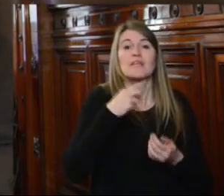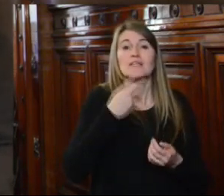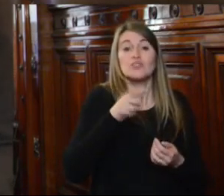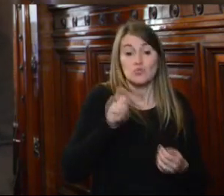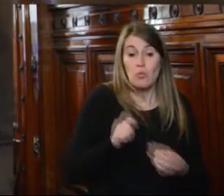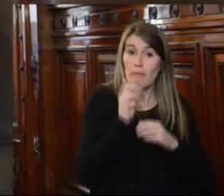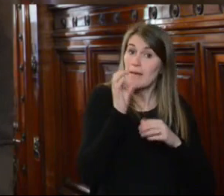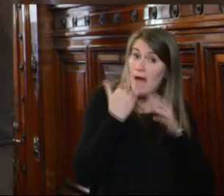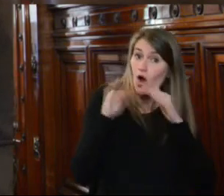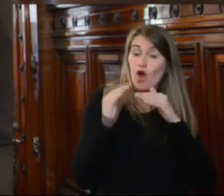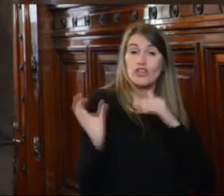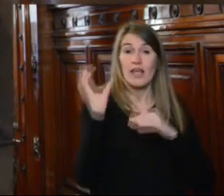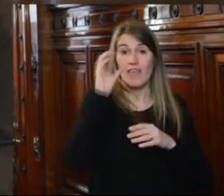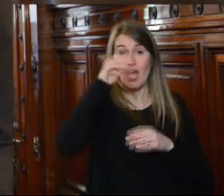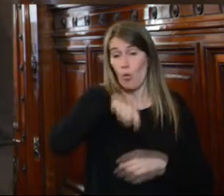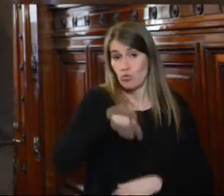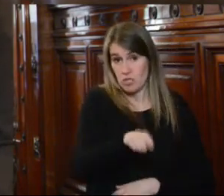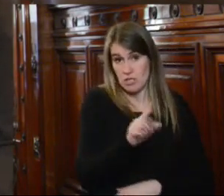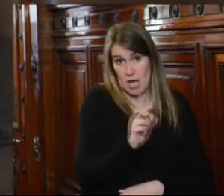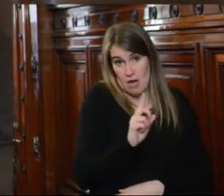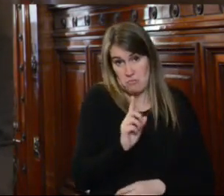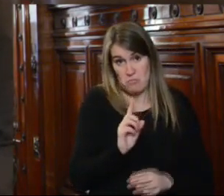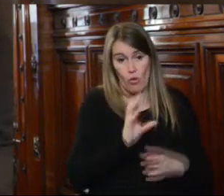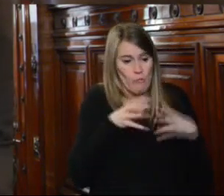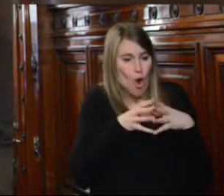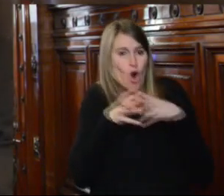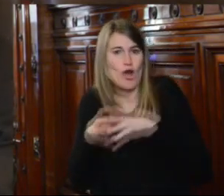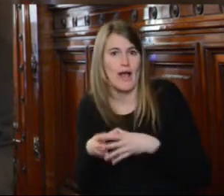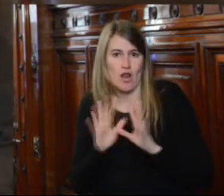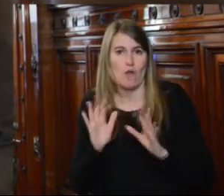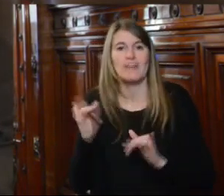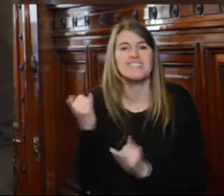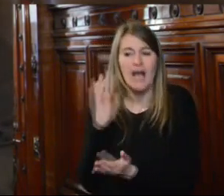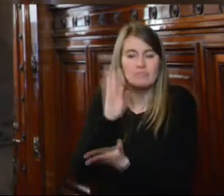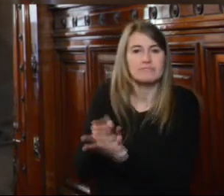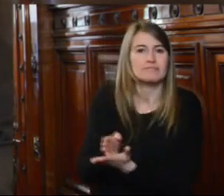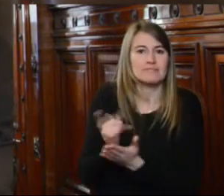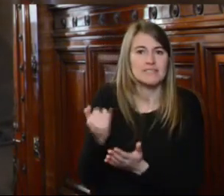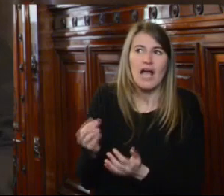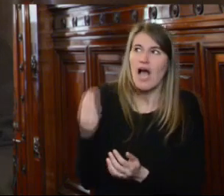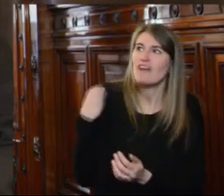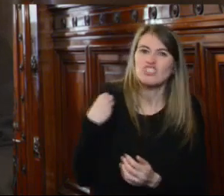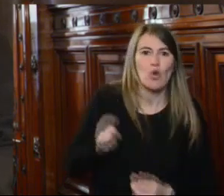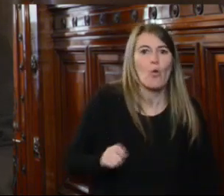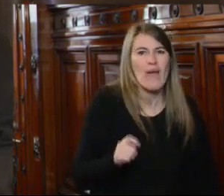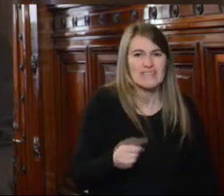intervino como órgano jurisdiccional en este caso porque las sentencias dictadas en segunda instancia en materia de amparo en el